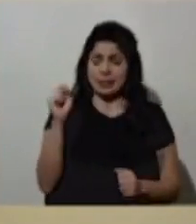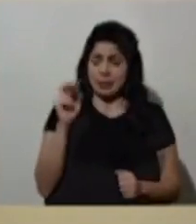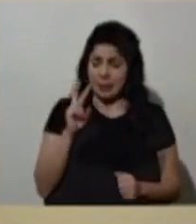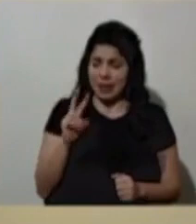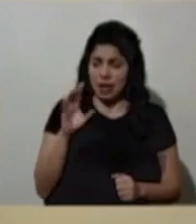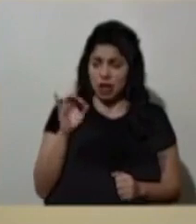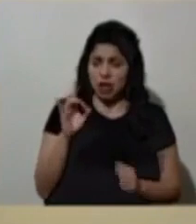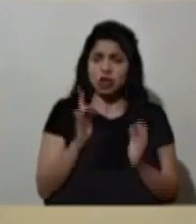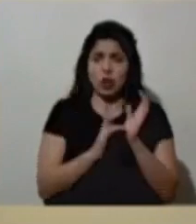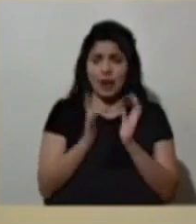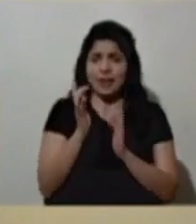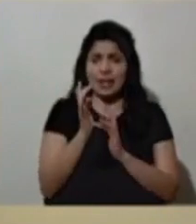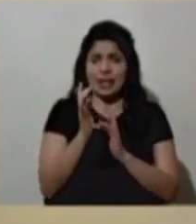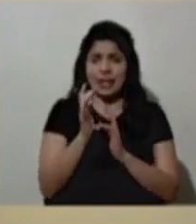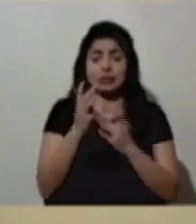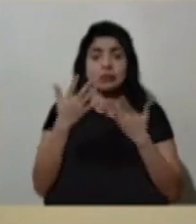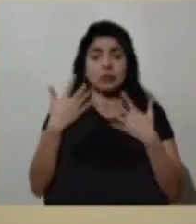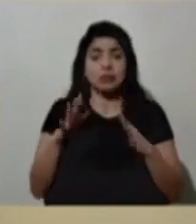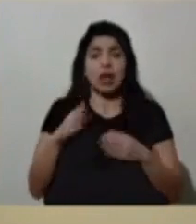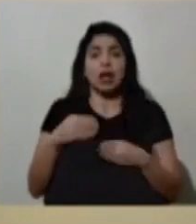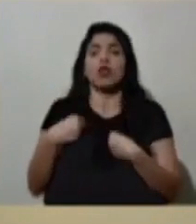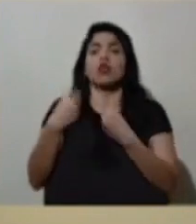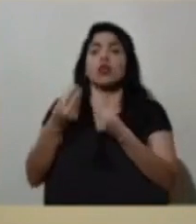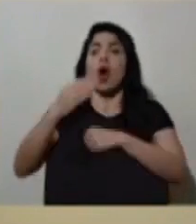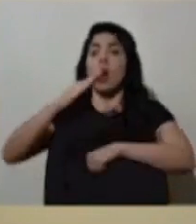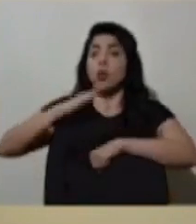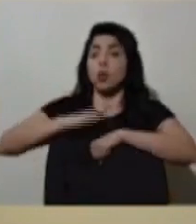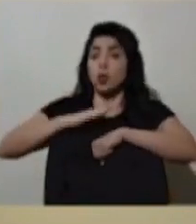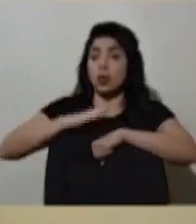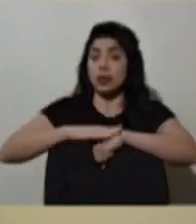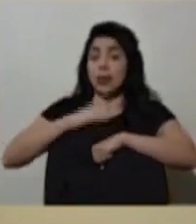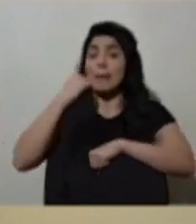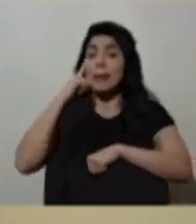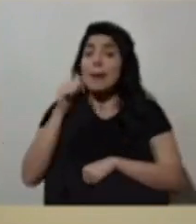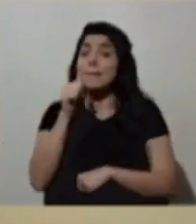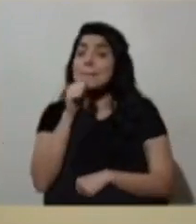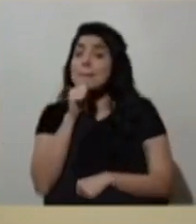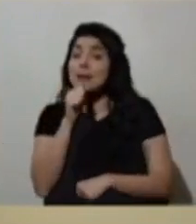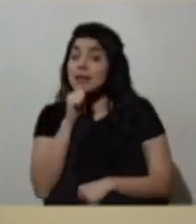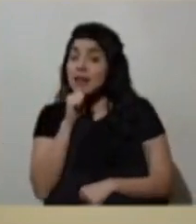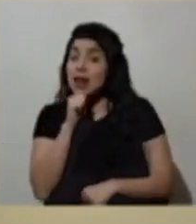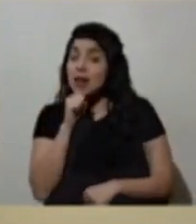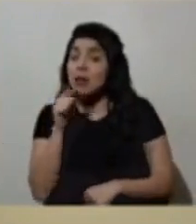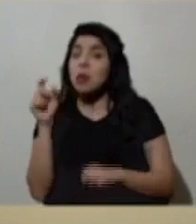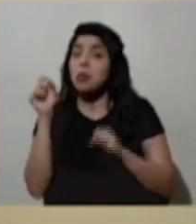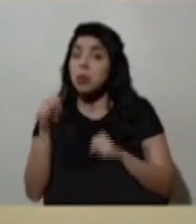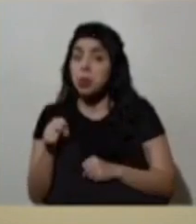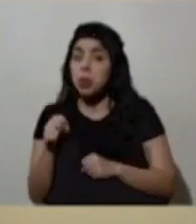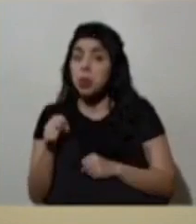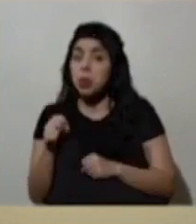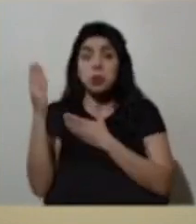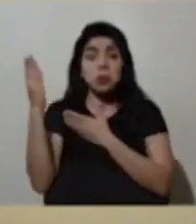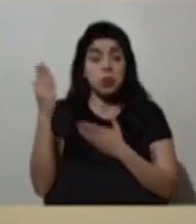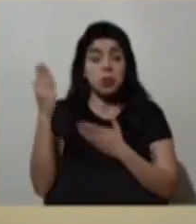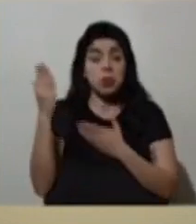28 de abril, se emitió la autorización, por ejemplo, para que el sector privado pueda importar vacunas.